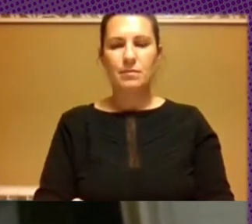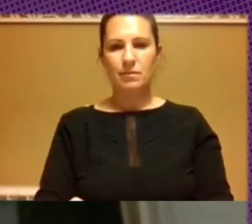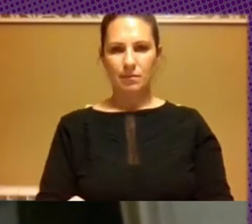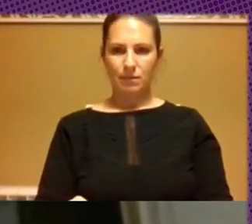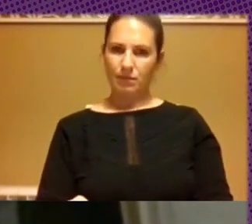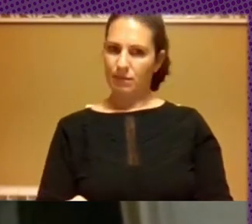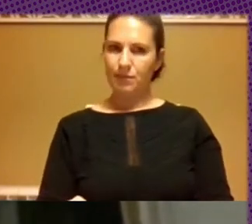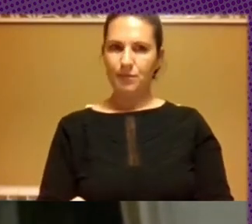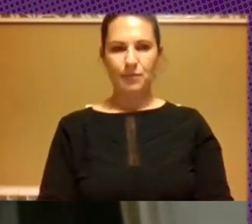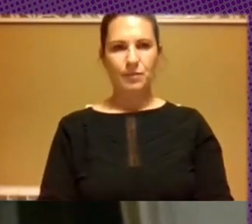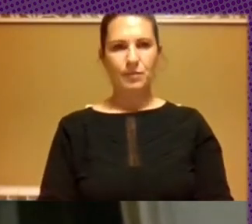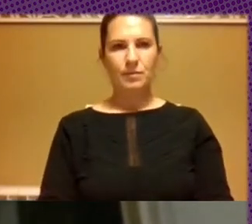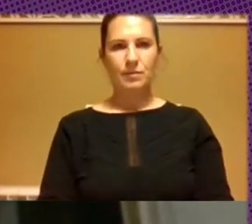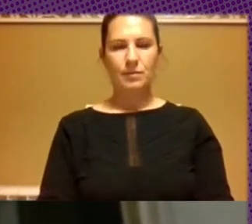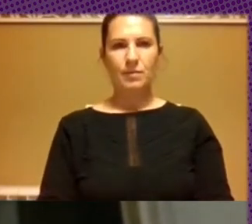Eh, a ver.